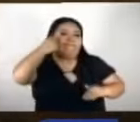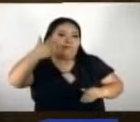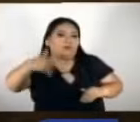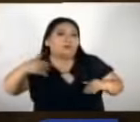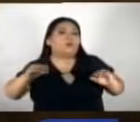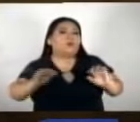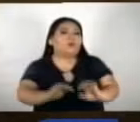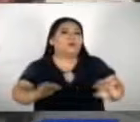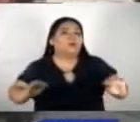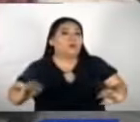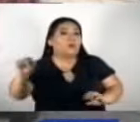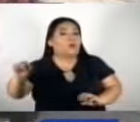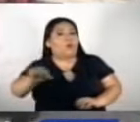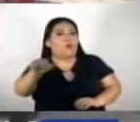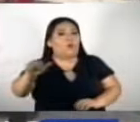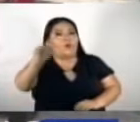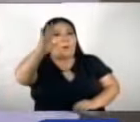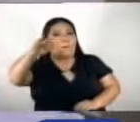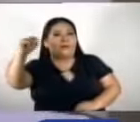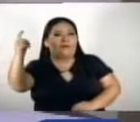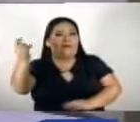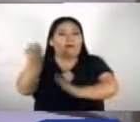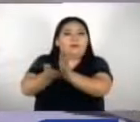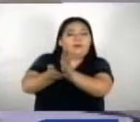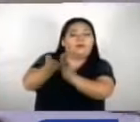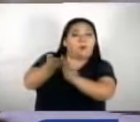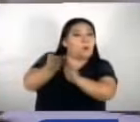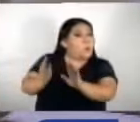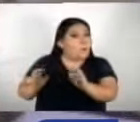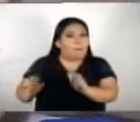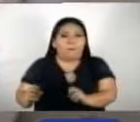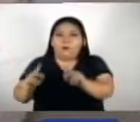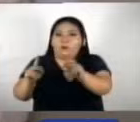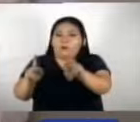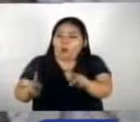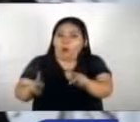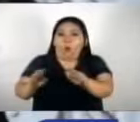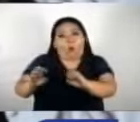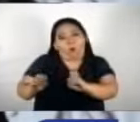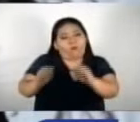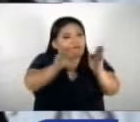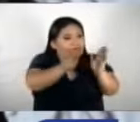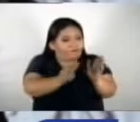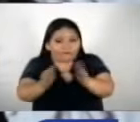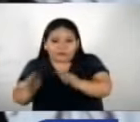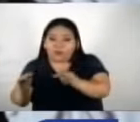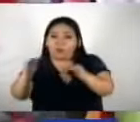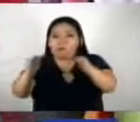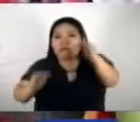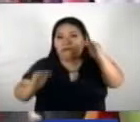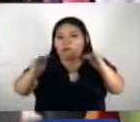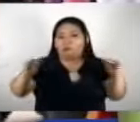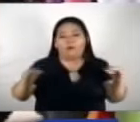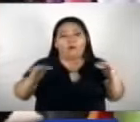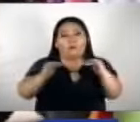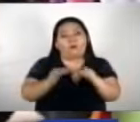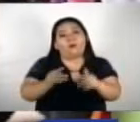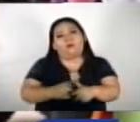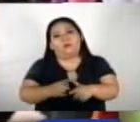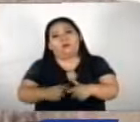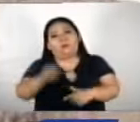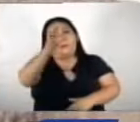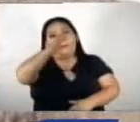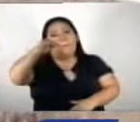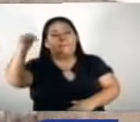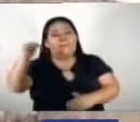sobre todo en las economías en desarrollo, ya que ante la falta de oportunidades y la distribución no equitativa de los recursos, los países se ven